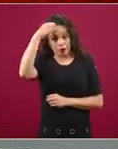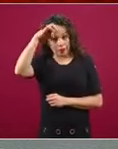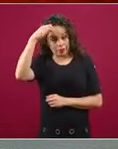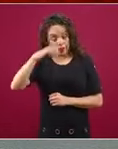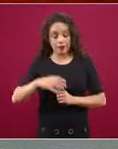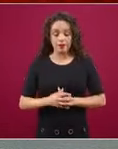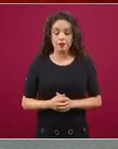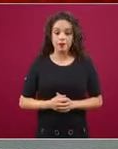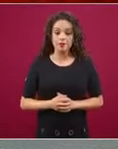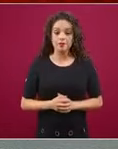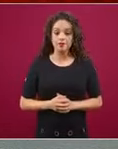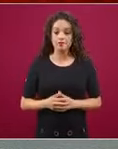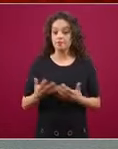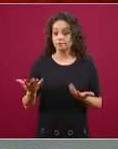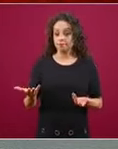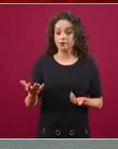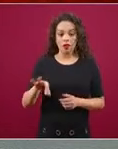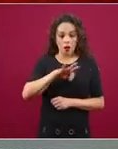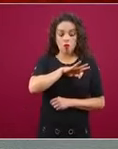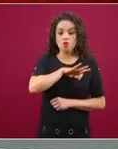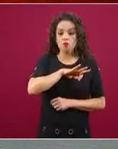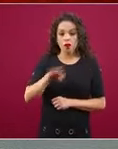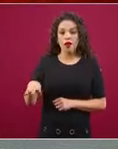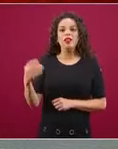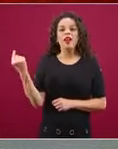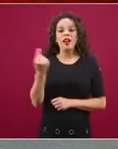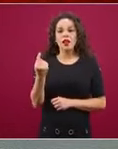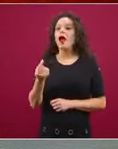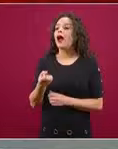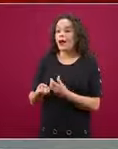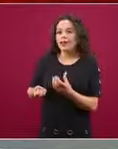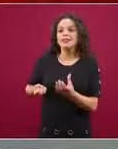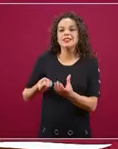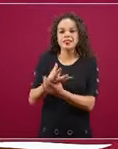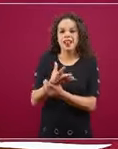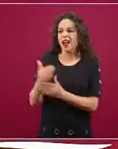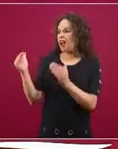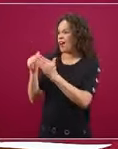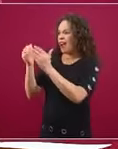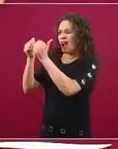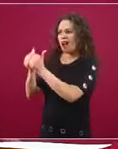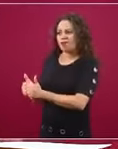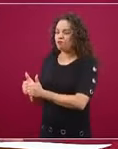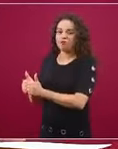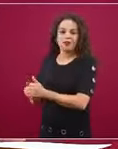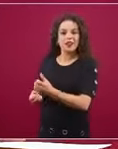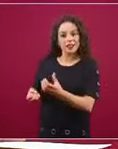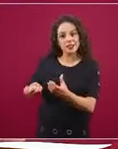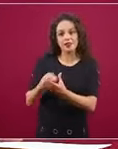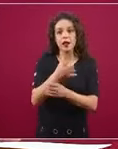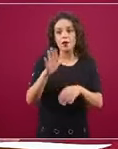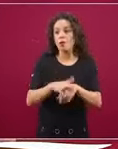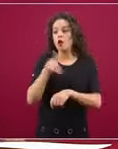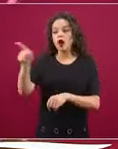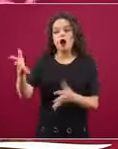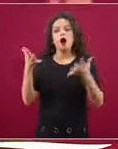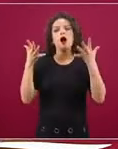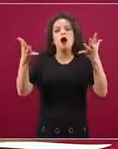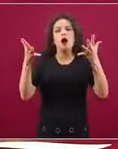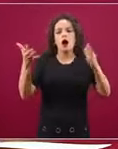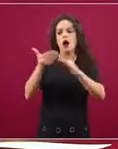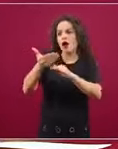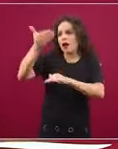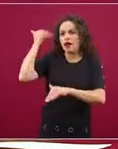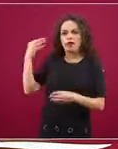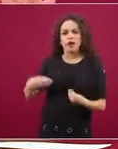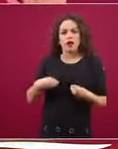poder salir de casa, hacer lo que ellas siempre habían soñado hacer y que no podían hacer porque estaban